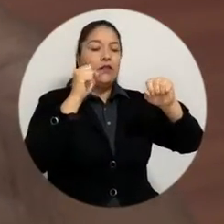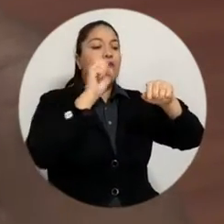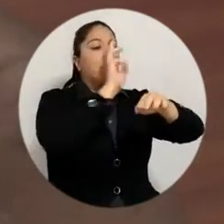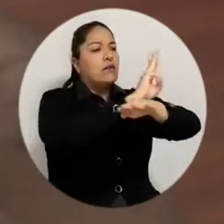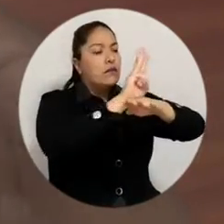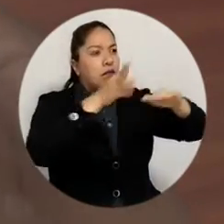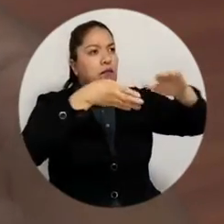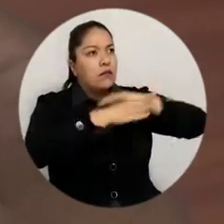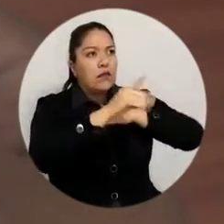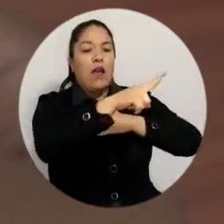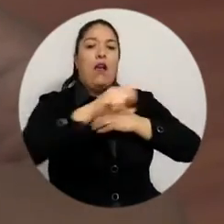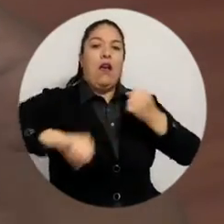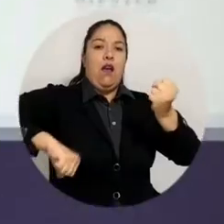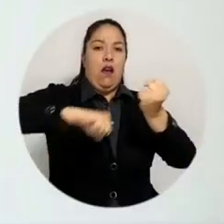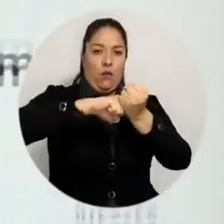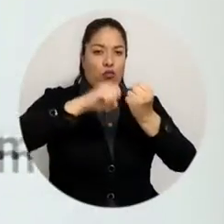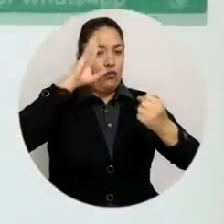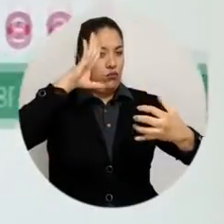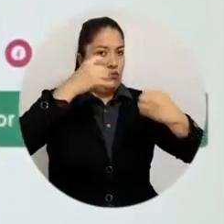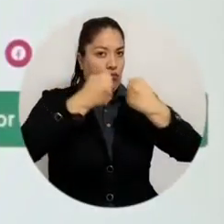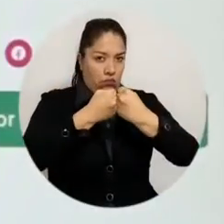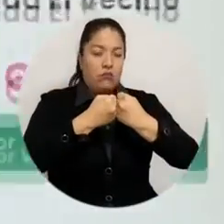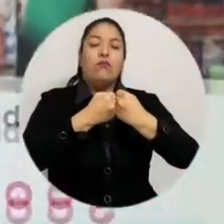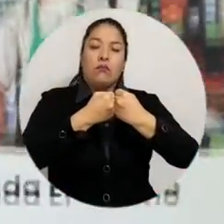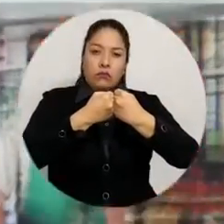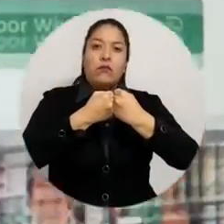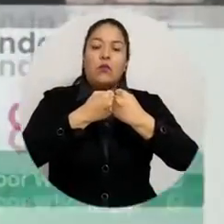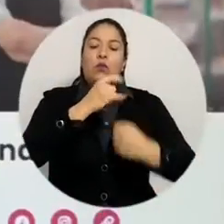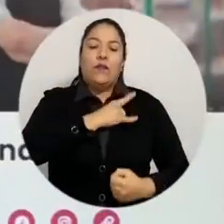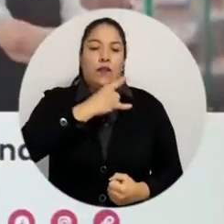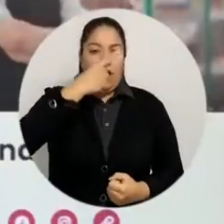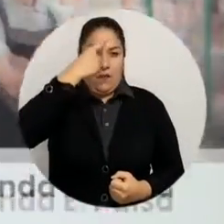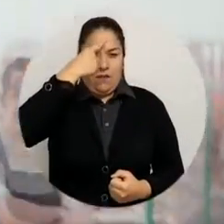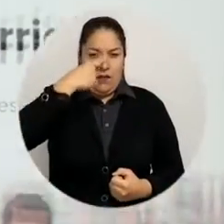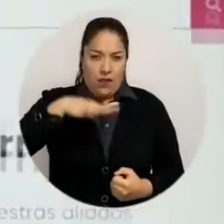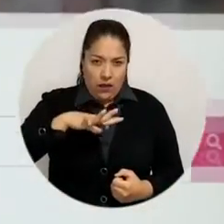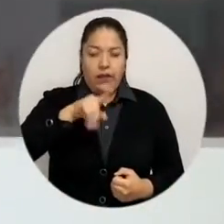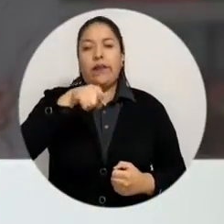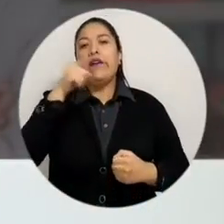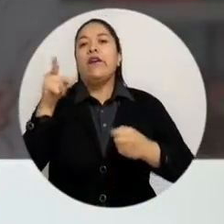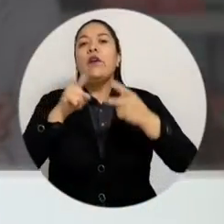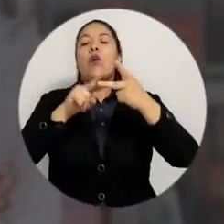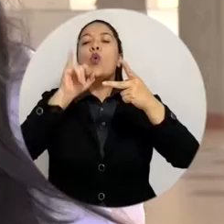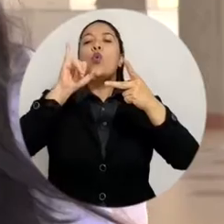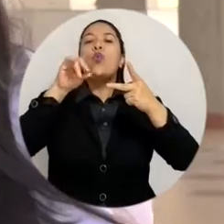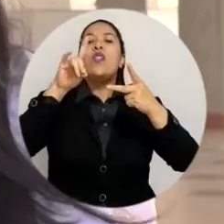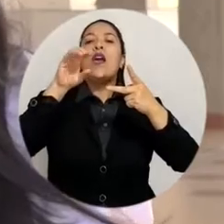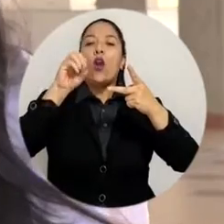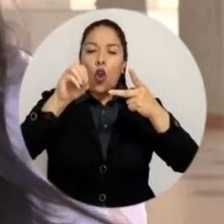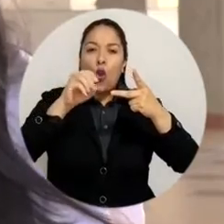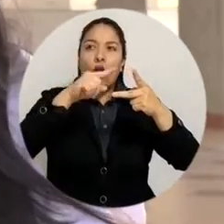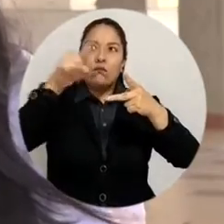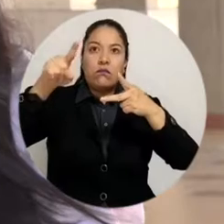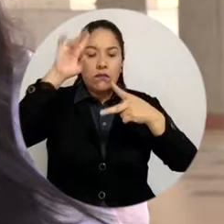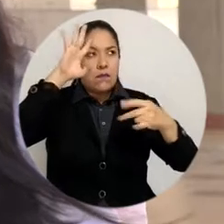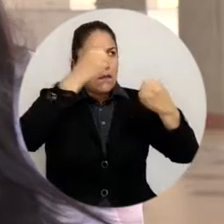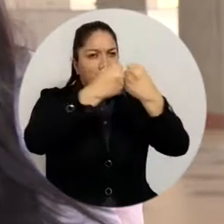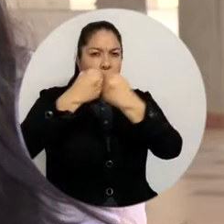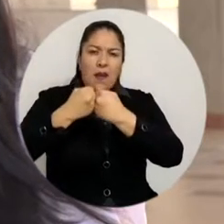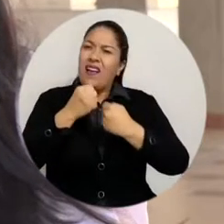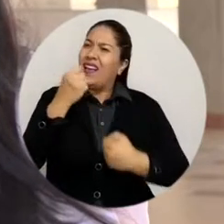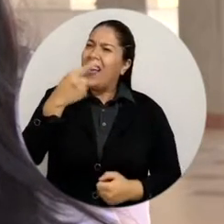Universidad del Magdalena, Fenalco seccional Santa Marta y Undeco seccional de esta capital Entienda es una